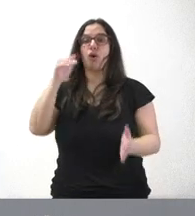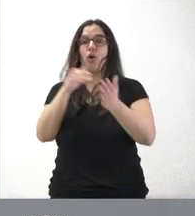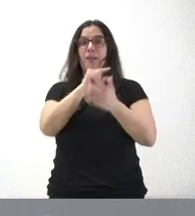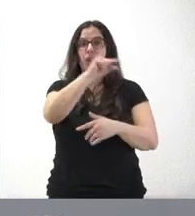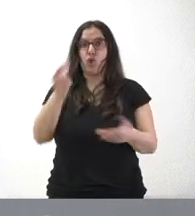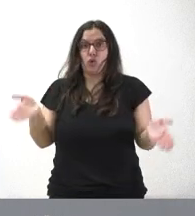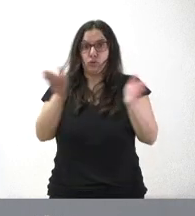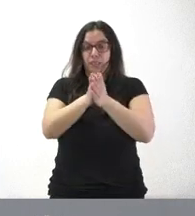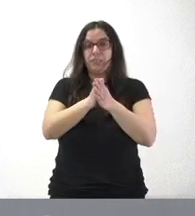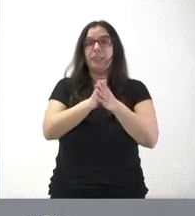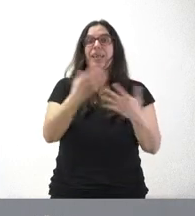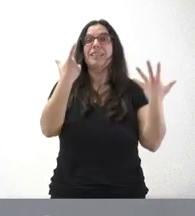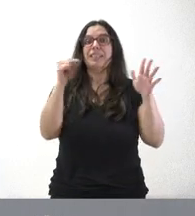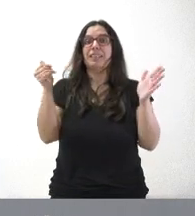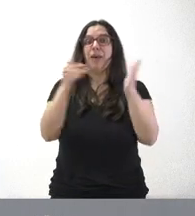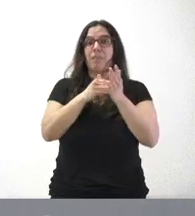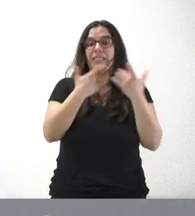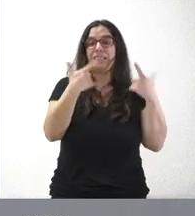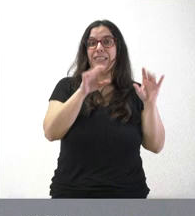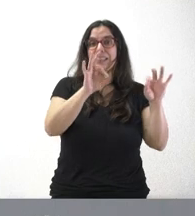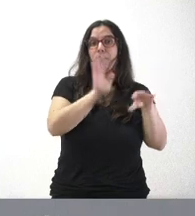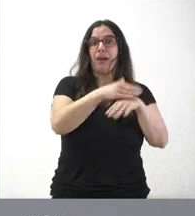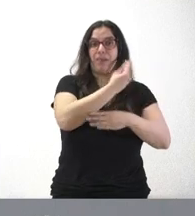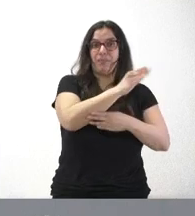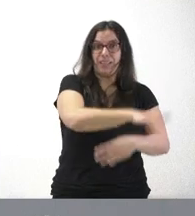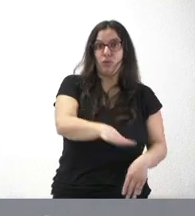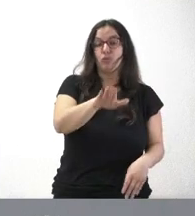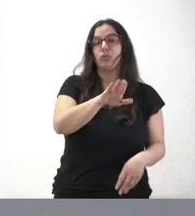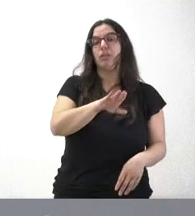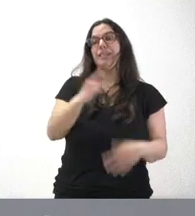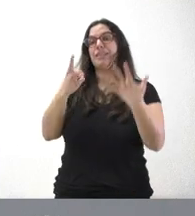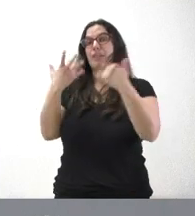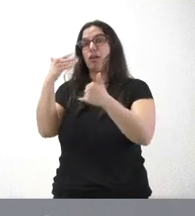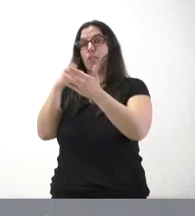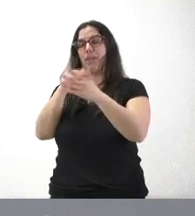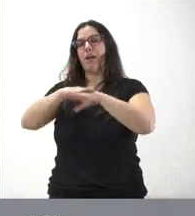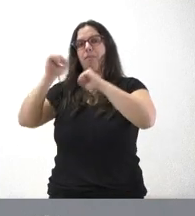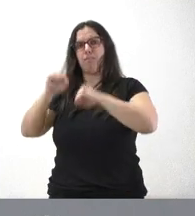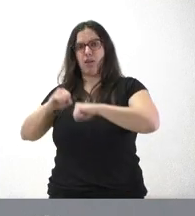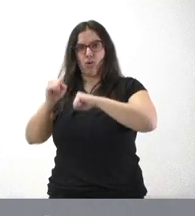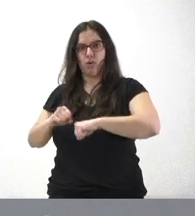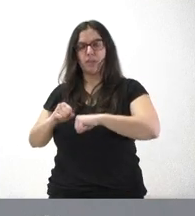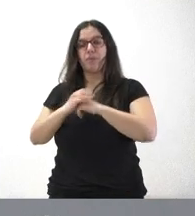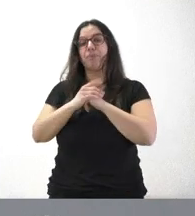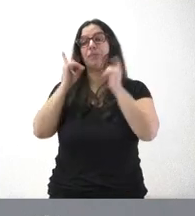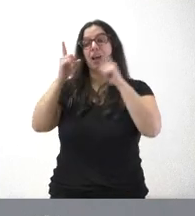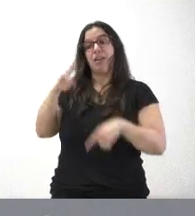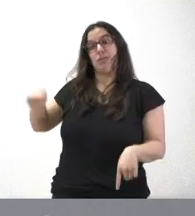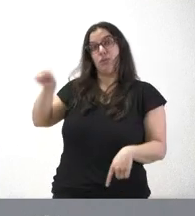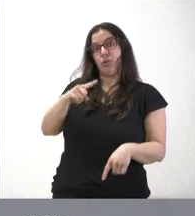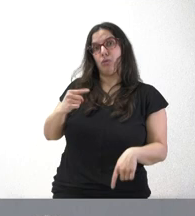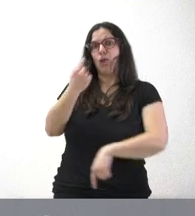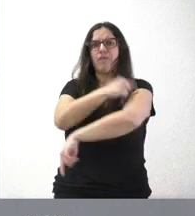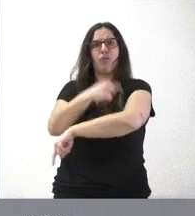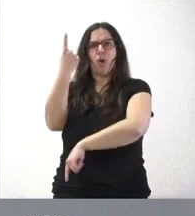60.000 vacunas son para los niños y 65.000 vacunas para los mayores de 65 años. En el caso de los de 65 años, una única